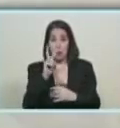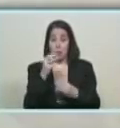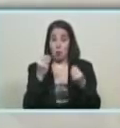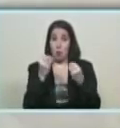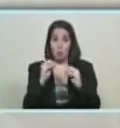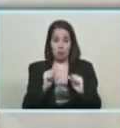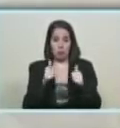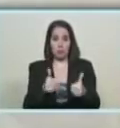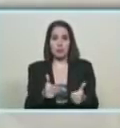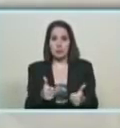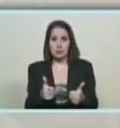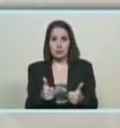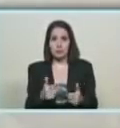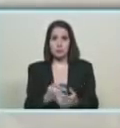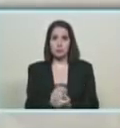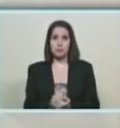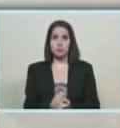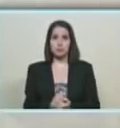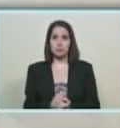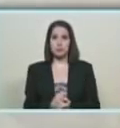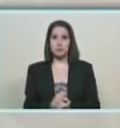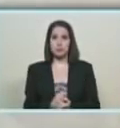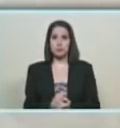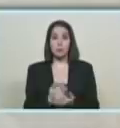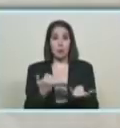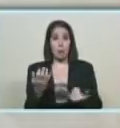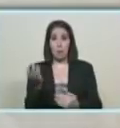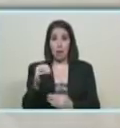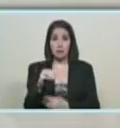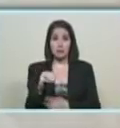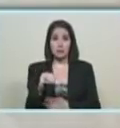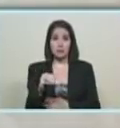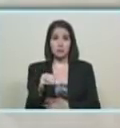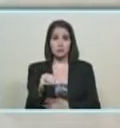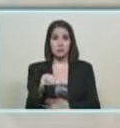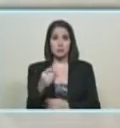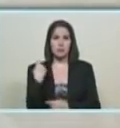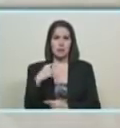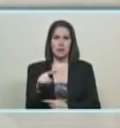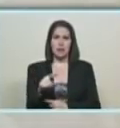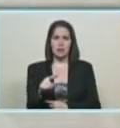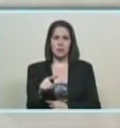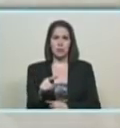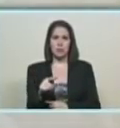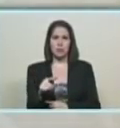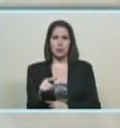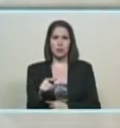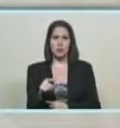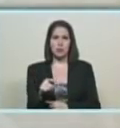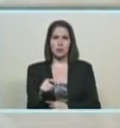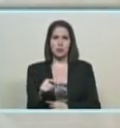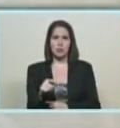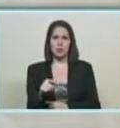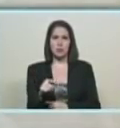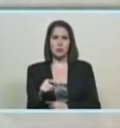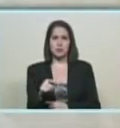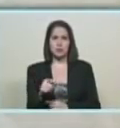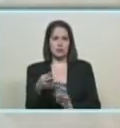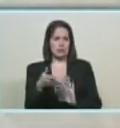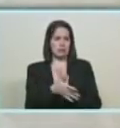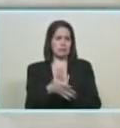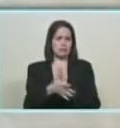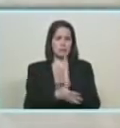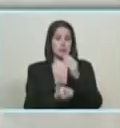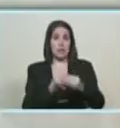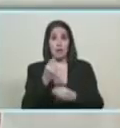operativo nacional de seguridad. Y además tenemos lo que se ha